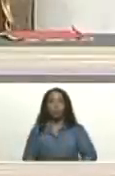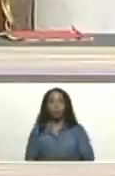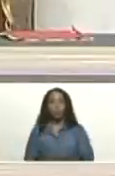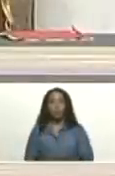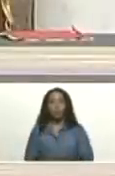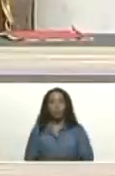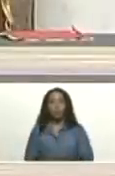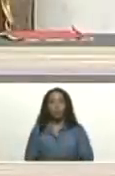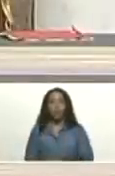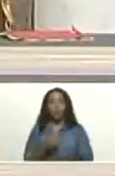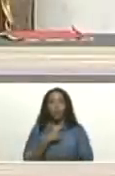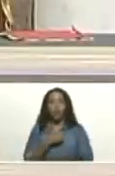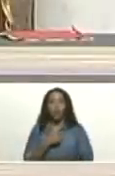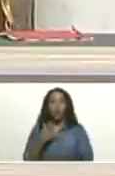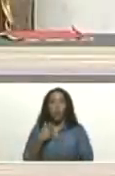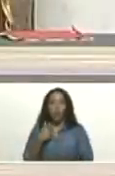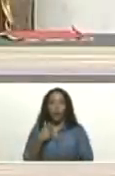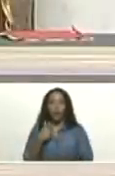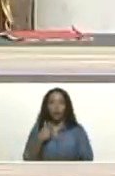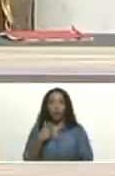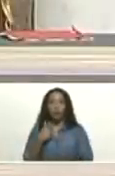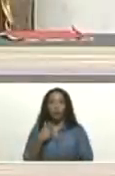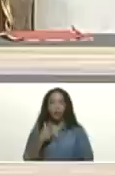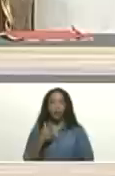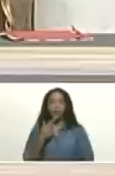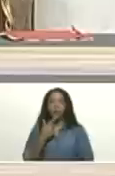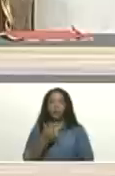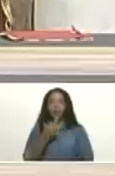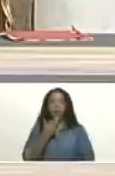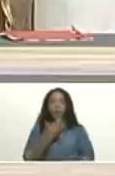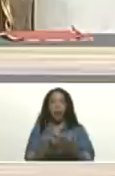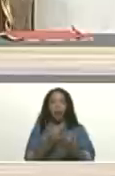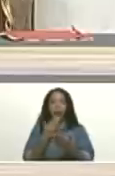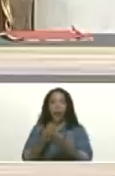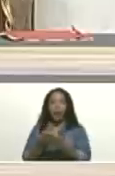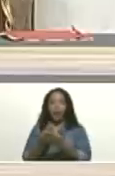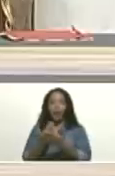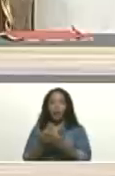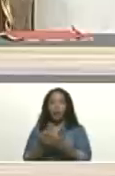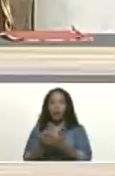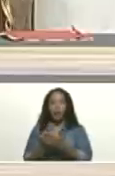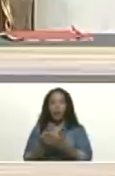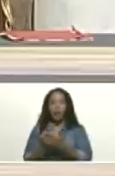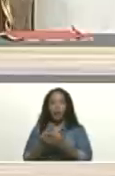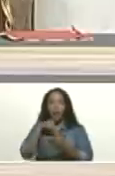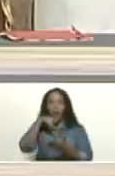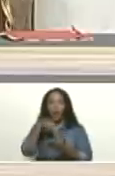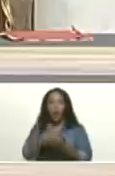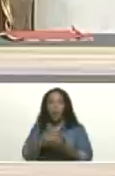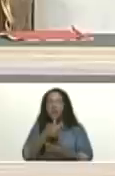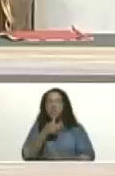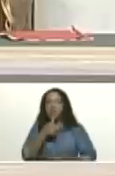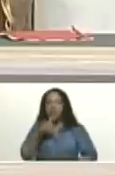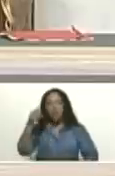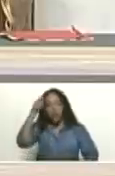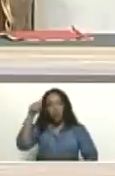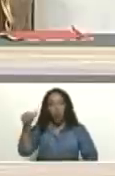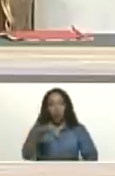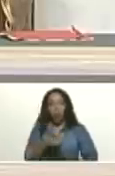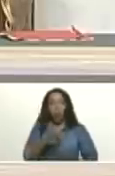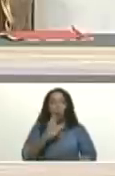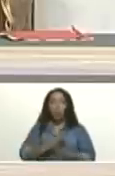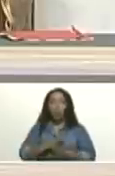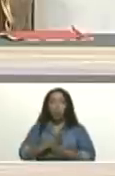Quisiera, en primer lugar, agradecer a nombre de todo nuestro pueblo por la